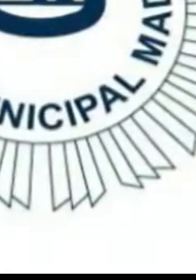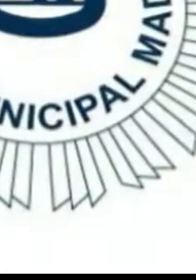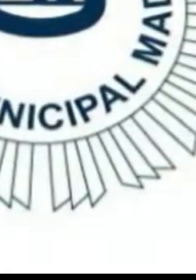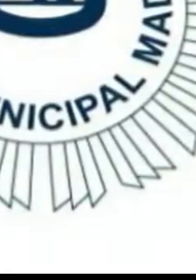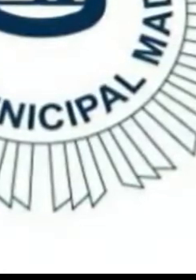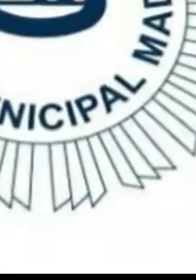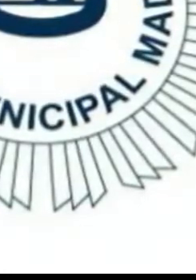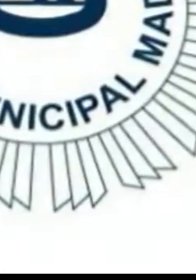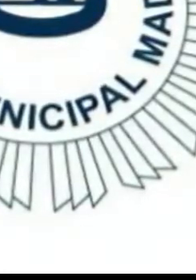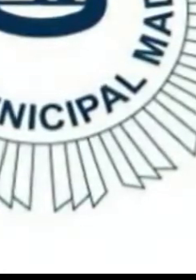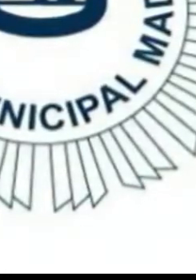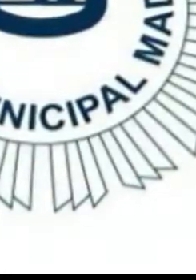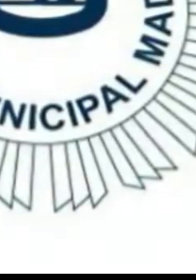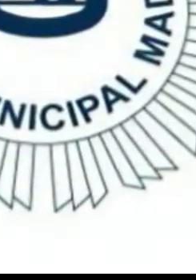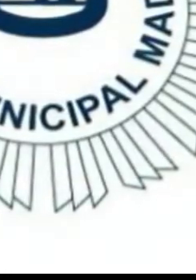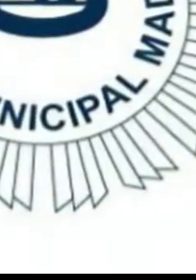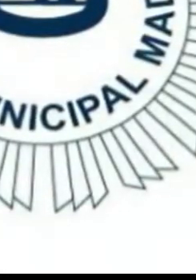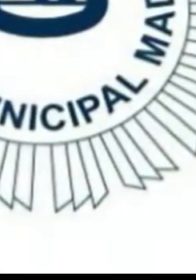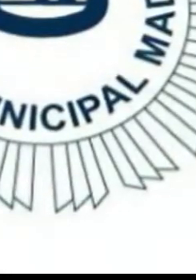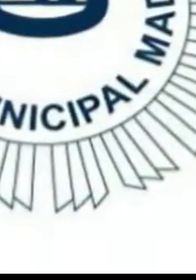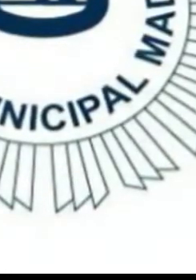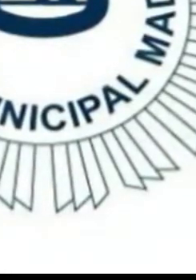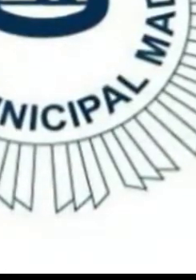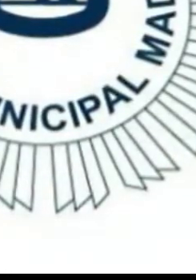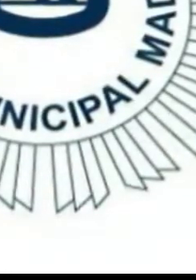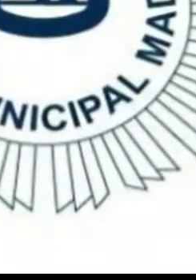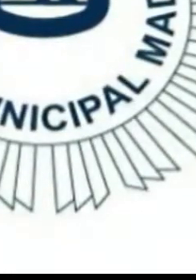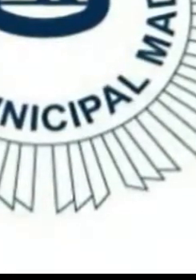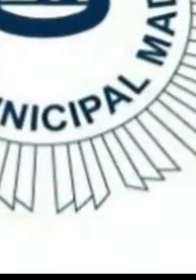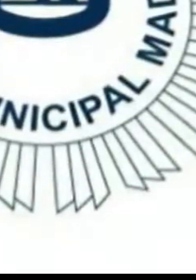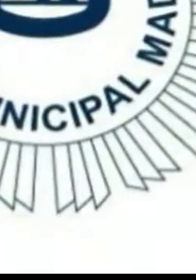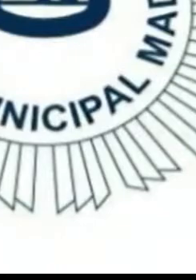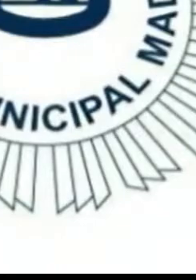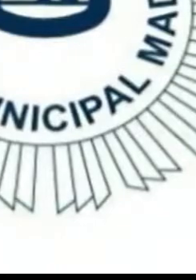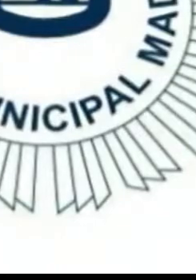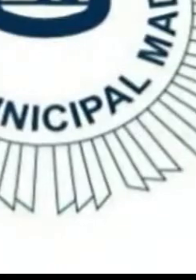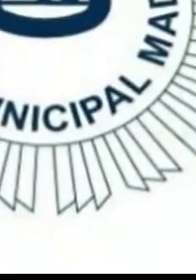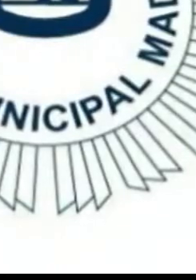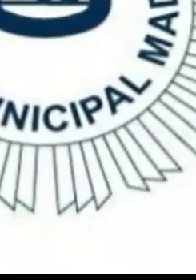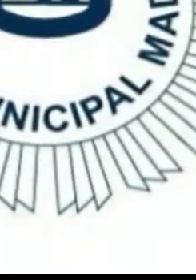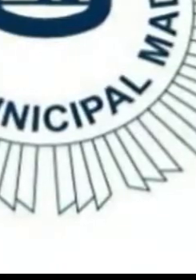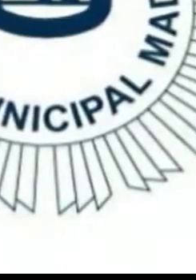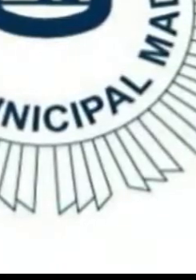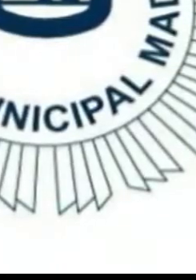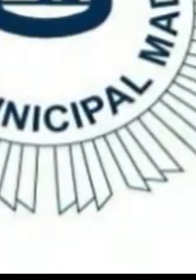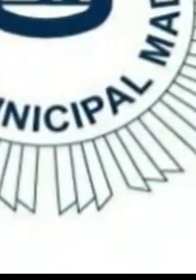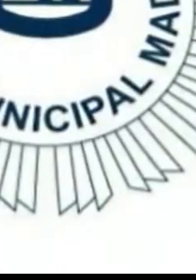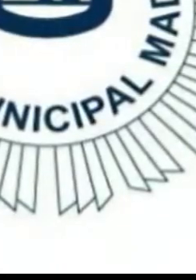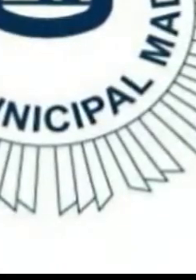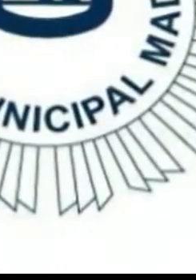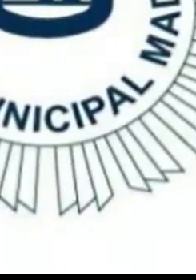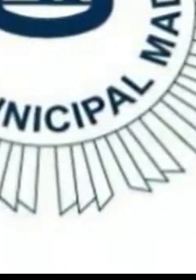herramienta web y unos chípticos informativos que pueden ser repartidos entre los propietarios de los establecimientos.